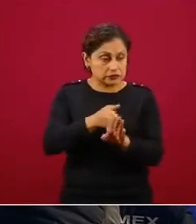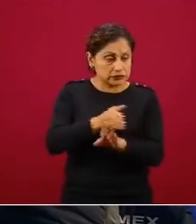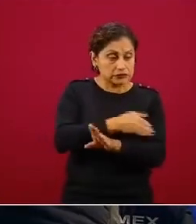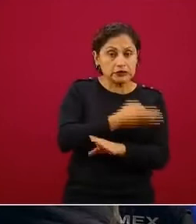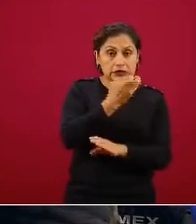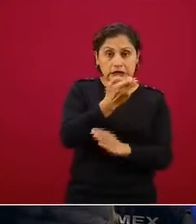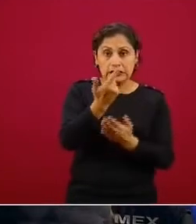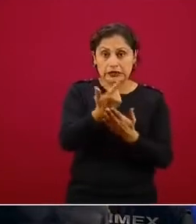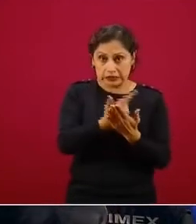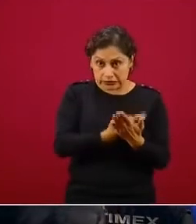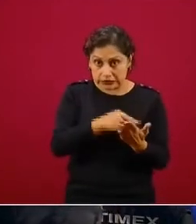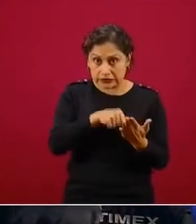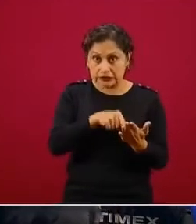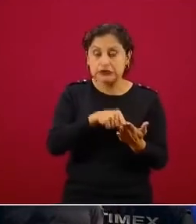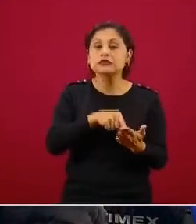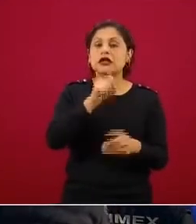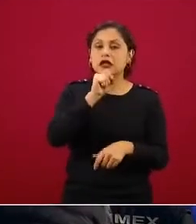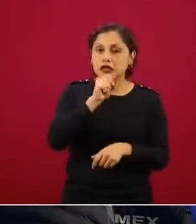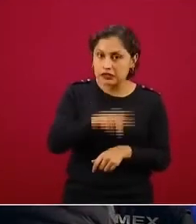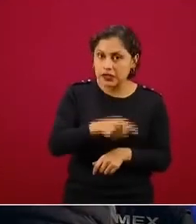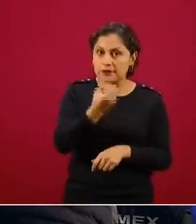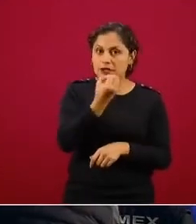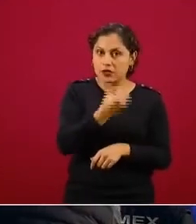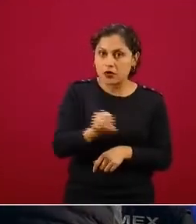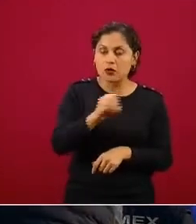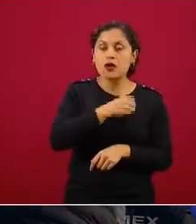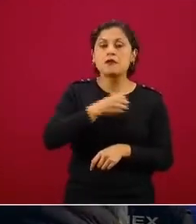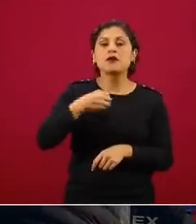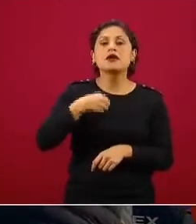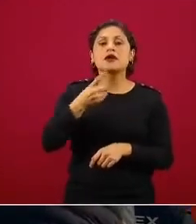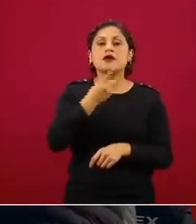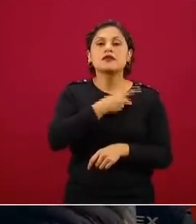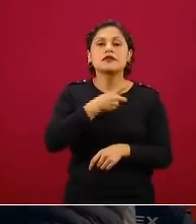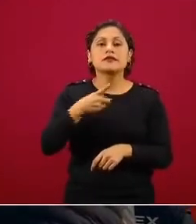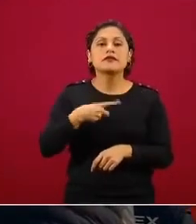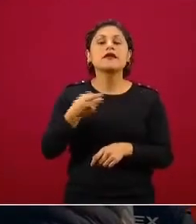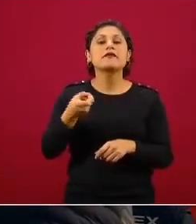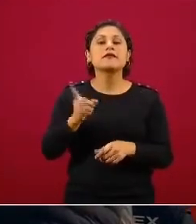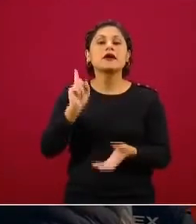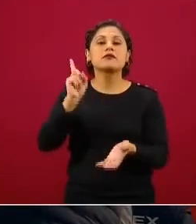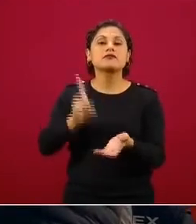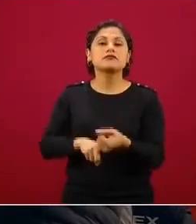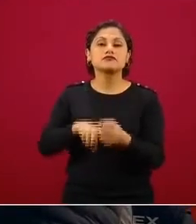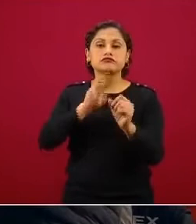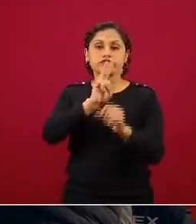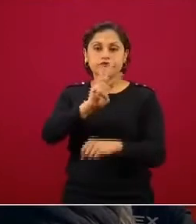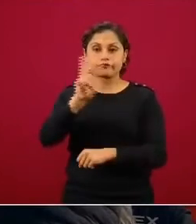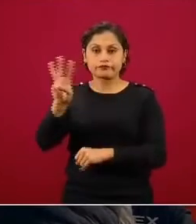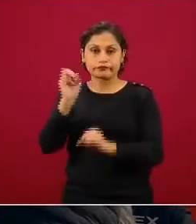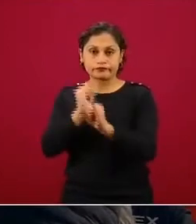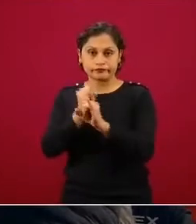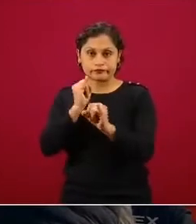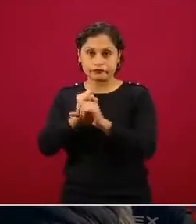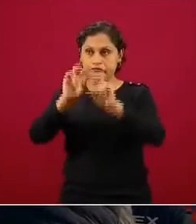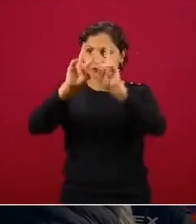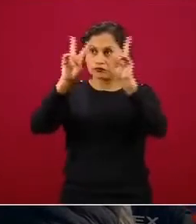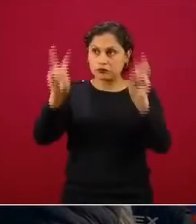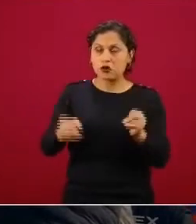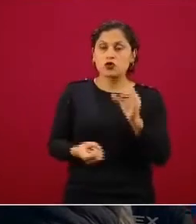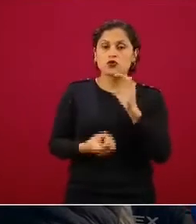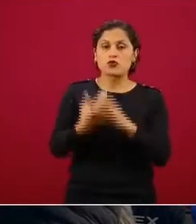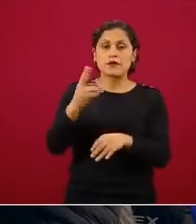tienen hoy una obligación y la obligación es registrarse en la plataforma nuevanormalidad.gov